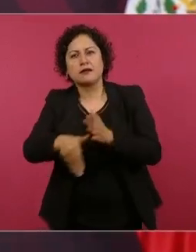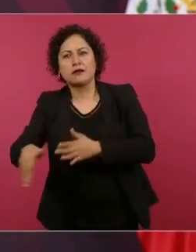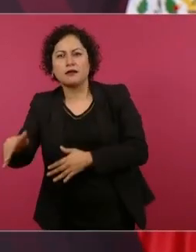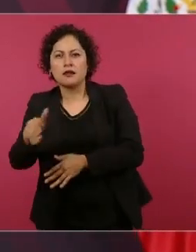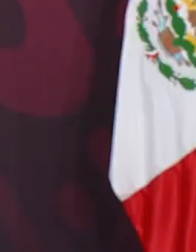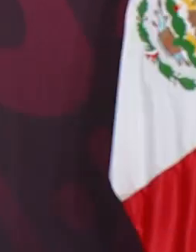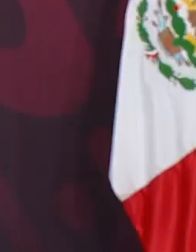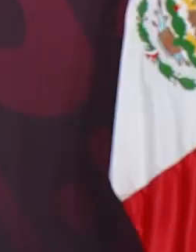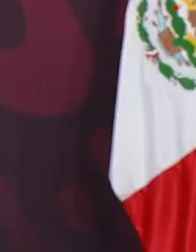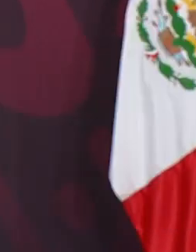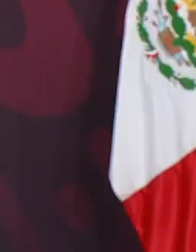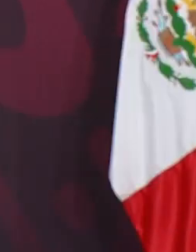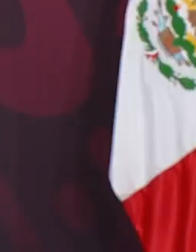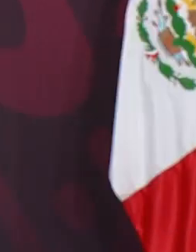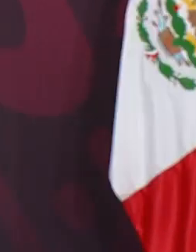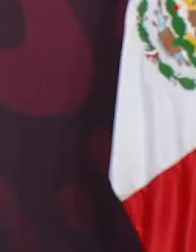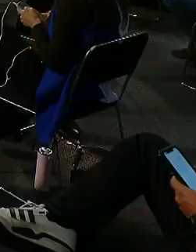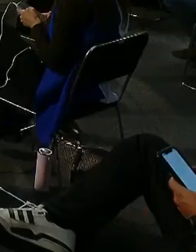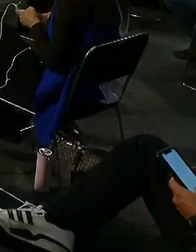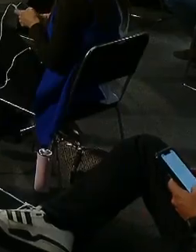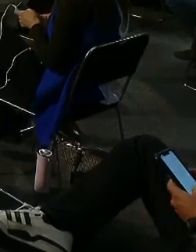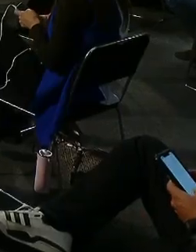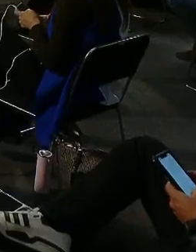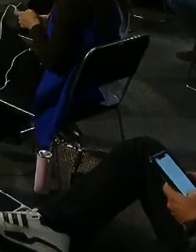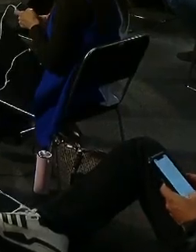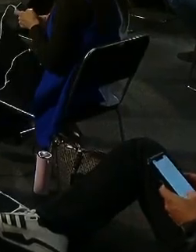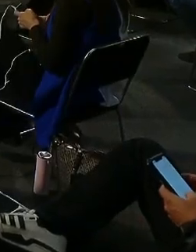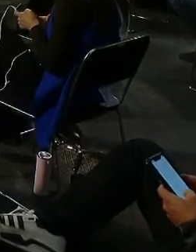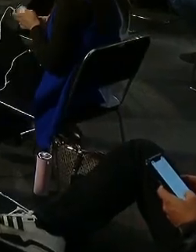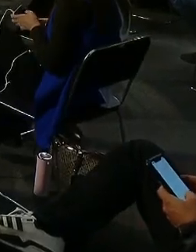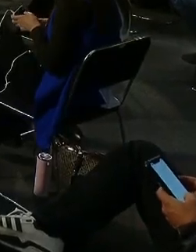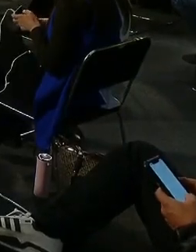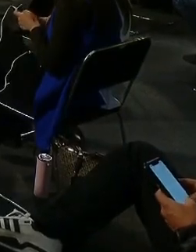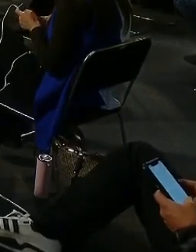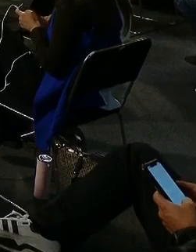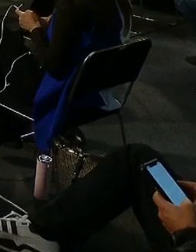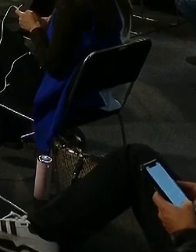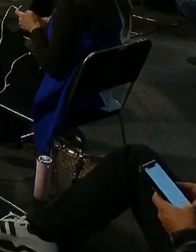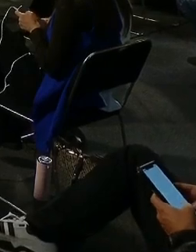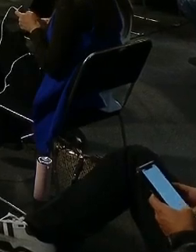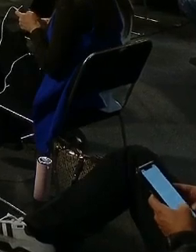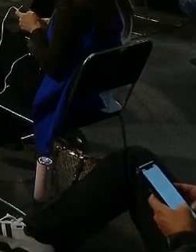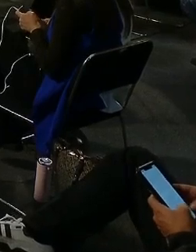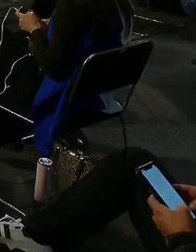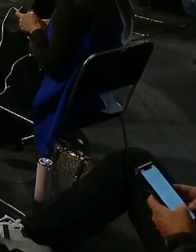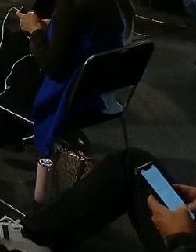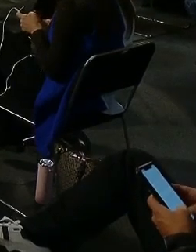que ya lleva años en la cárcel, es a Sánchez